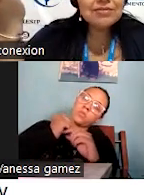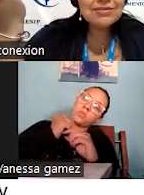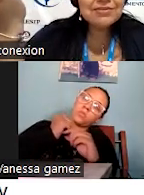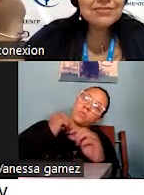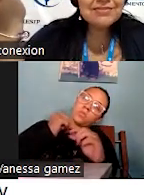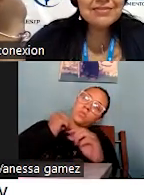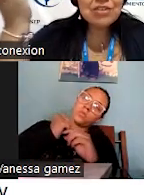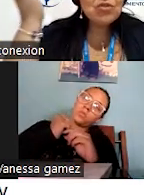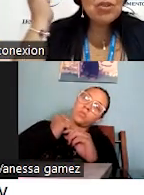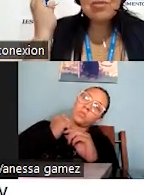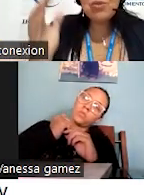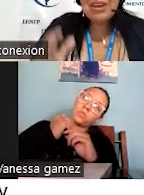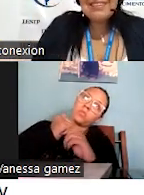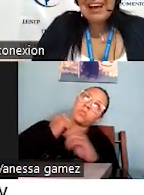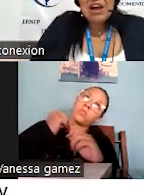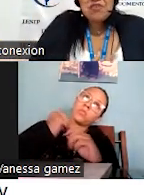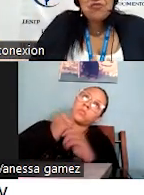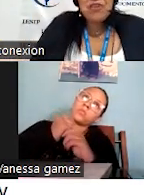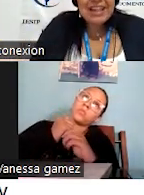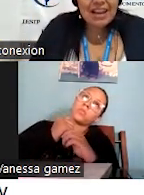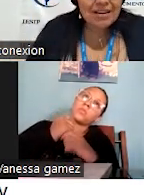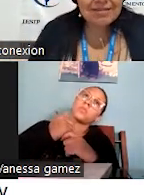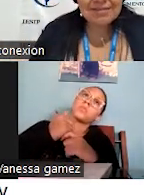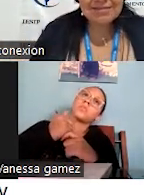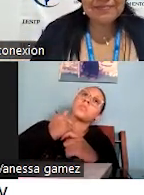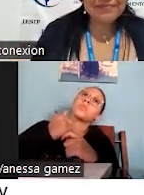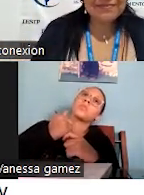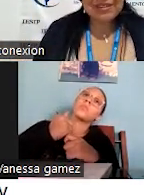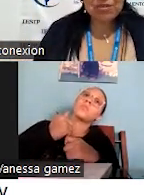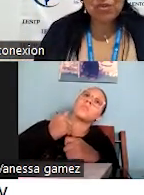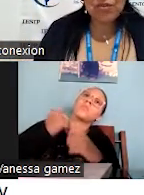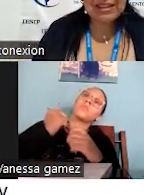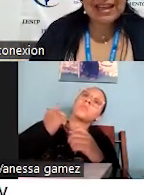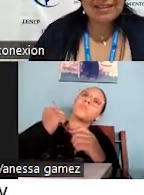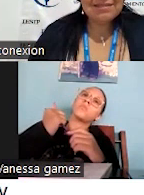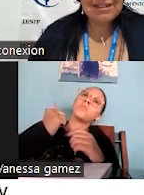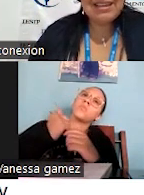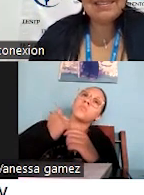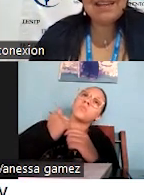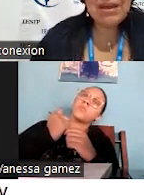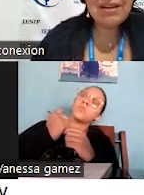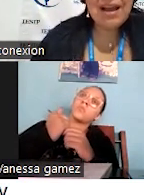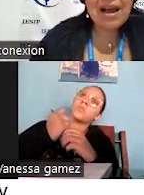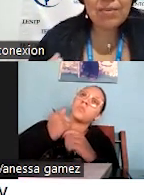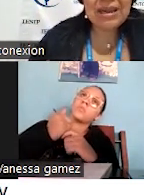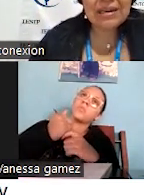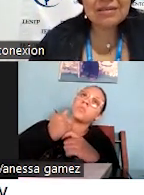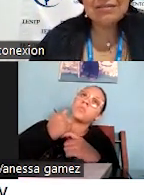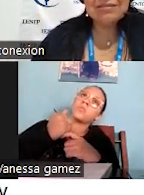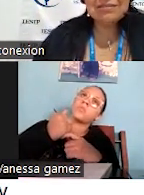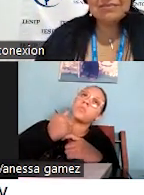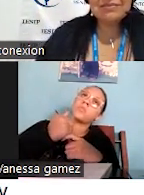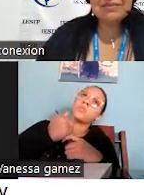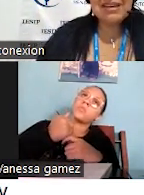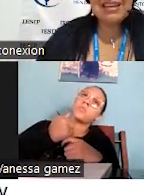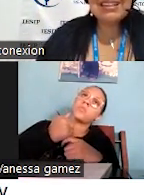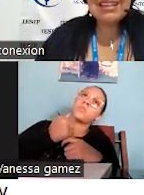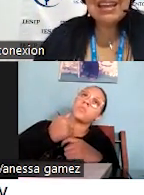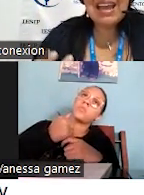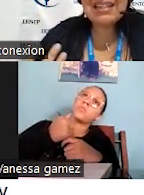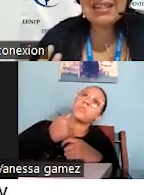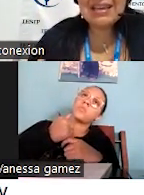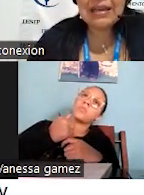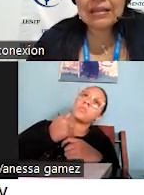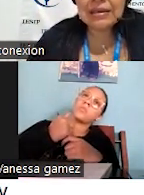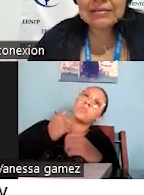¿qué es eso? Eso es fatal. Eso es fatal. Hay que saber hablar. Hay